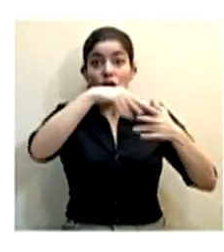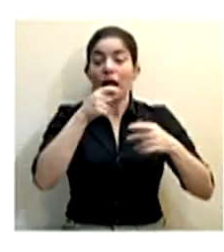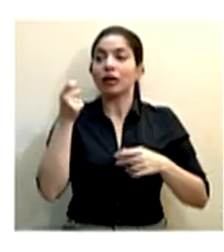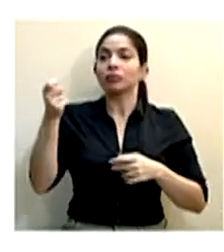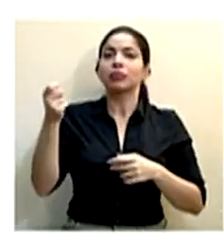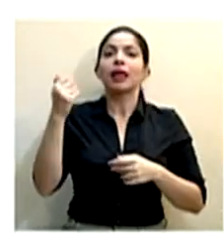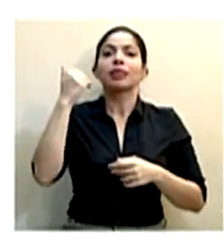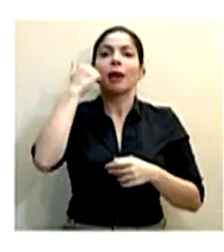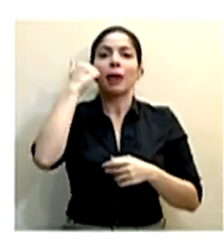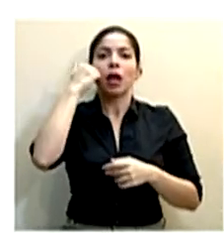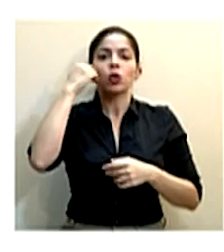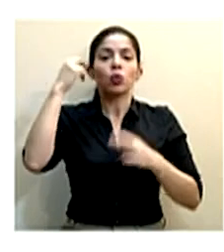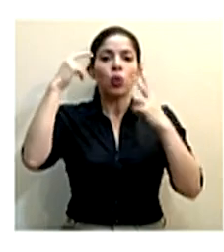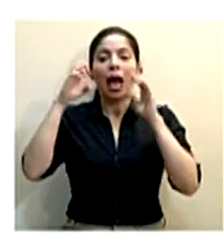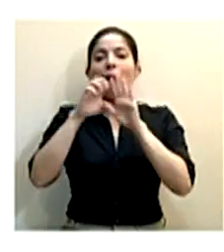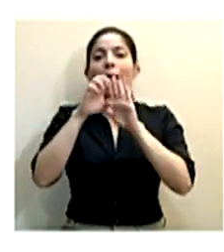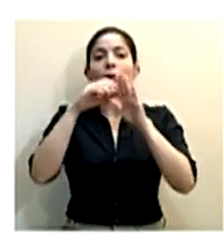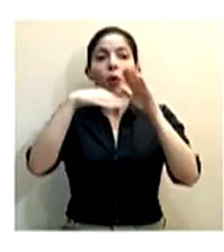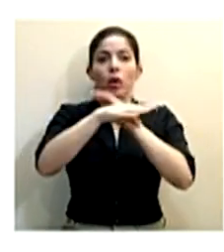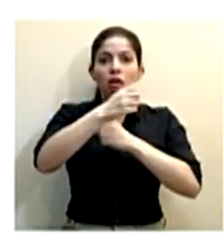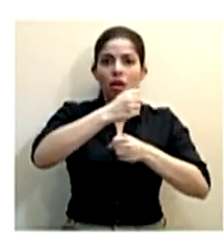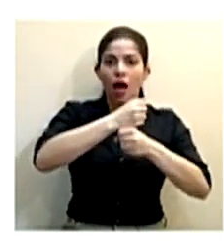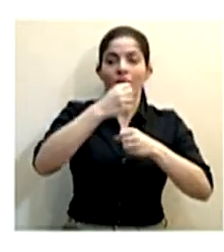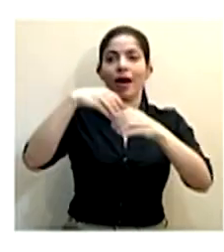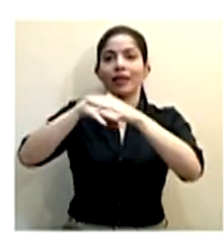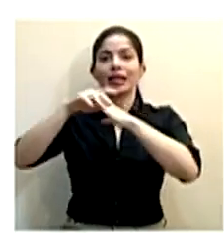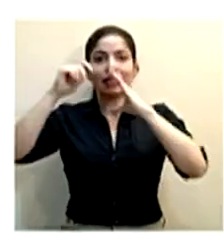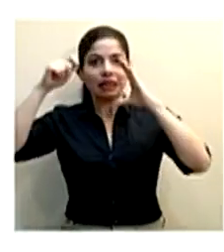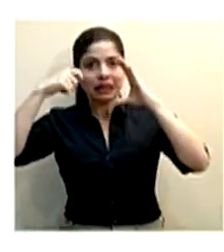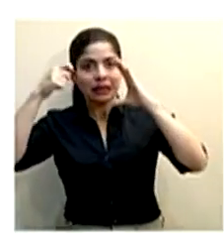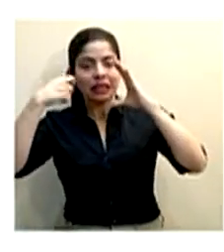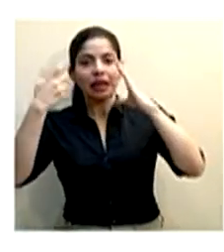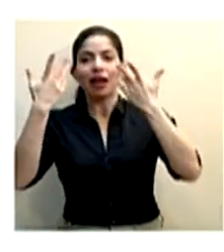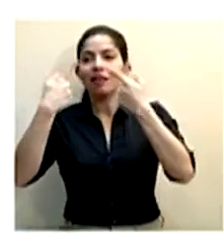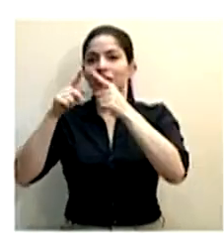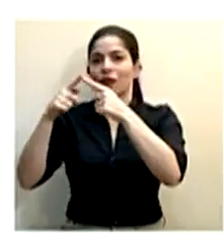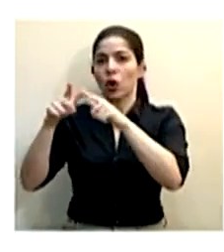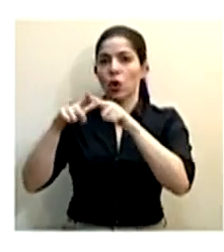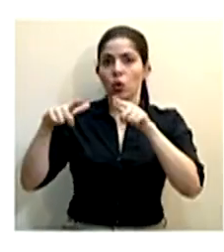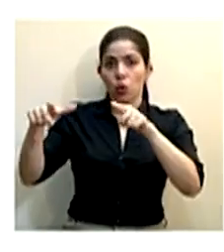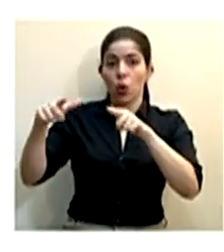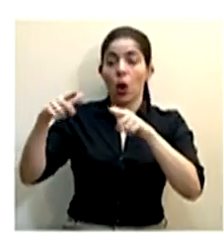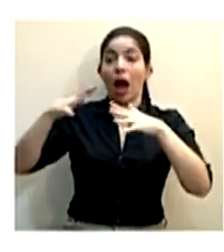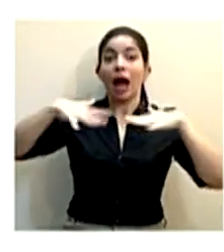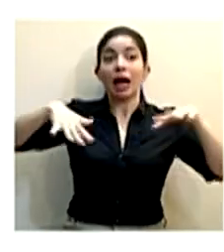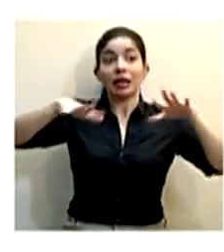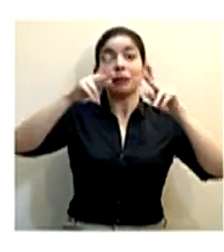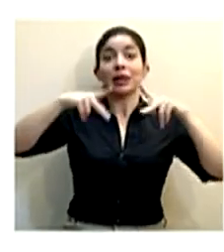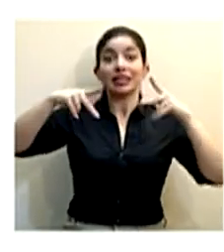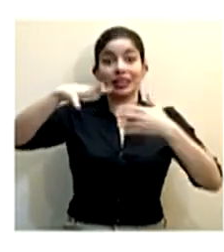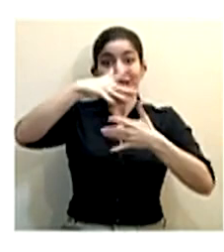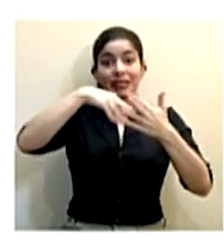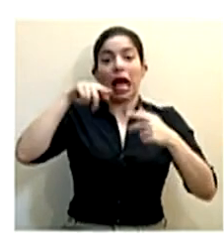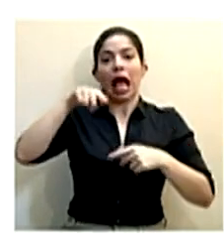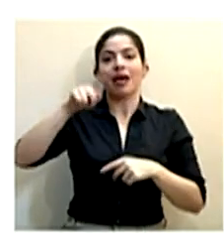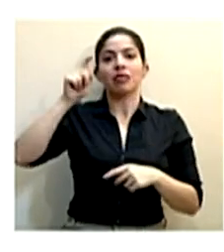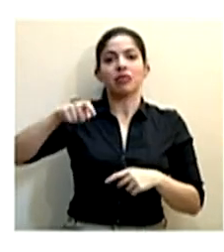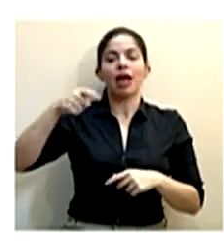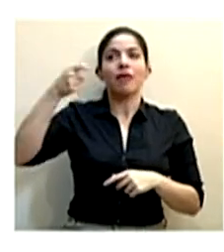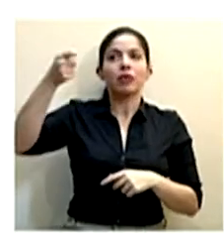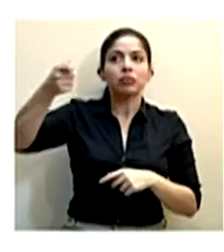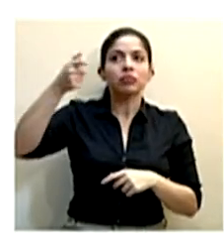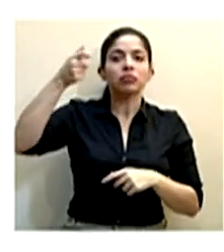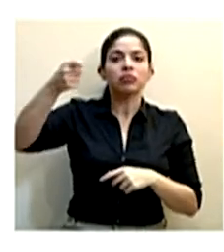Por ejemplo, ya hablamos lugares de trabajo, cine, diferentes lugares de esparcimiento, en donde vamos siempre a